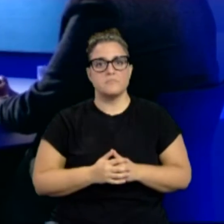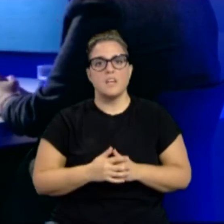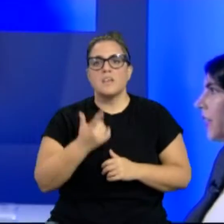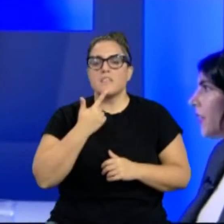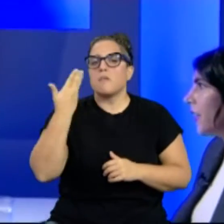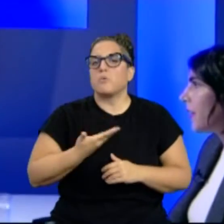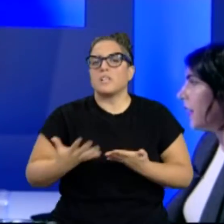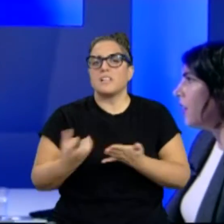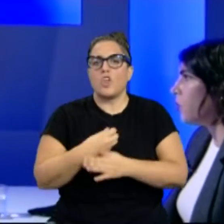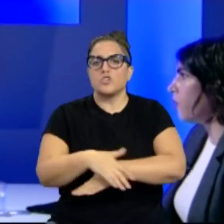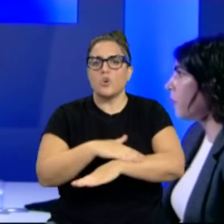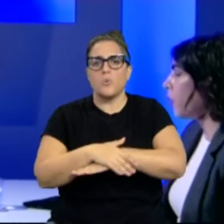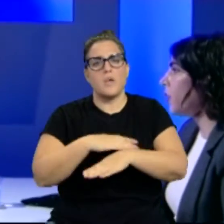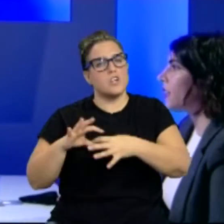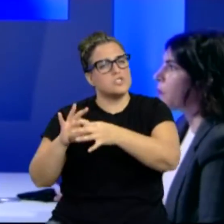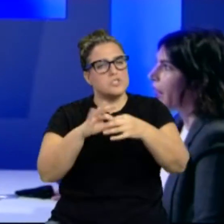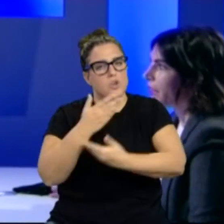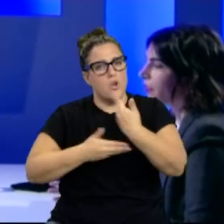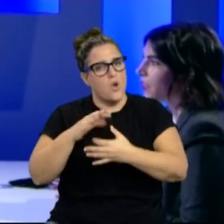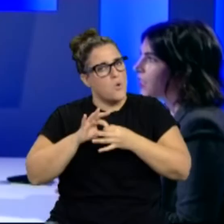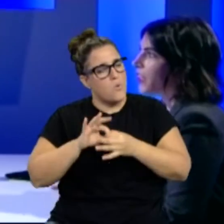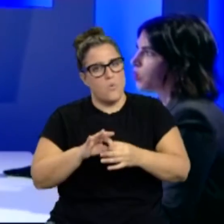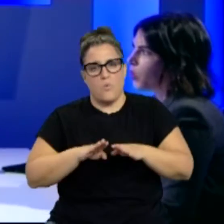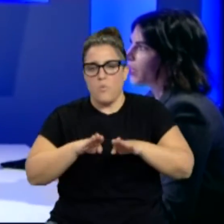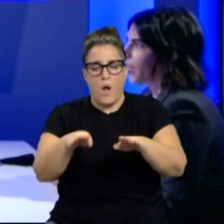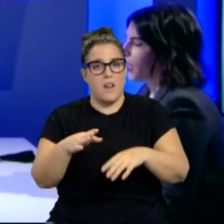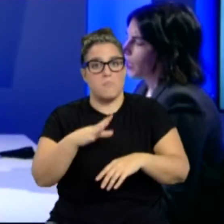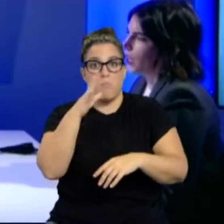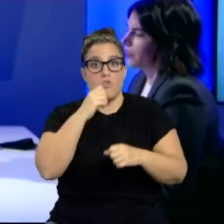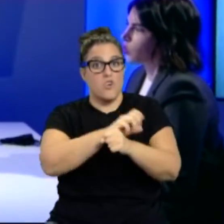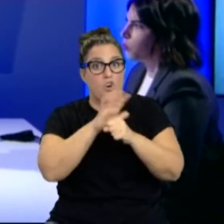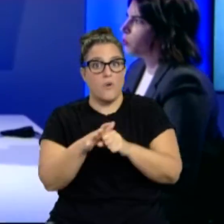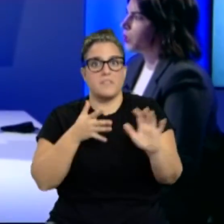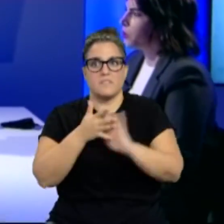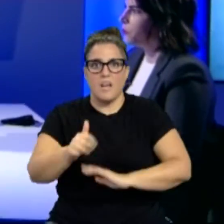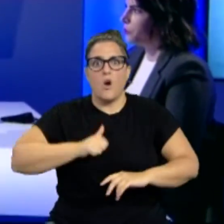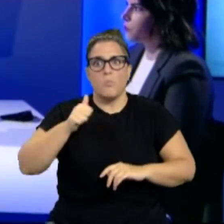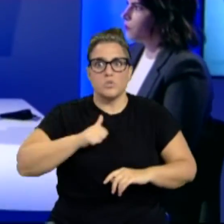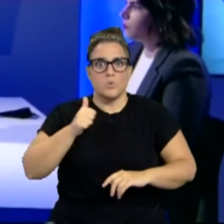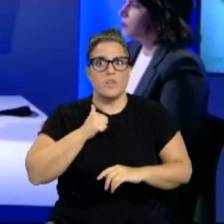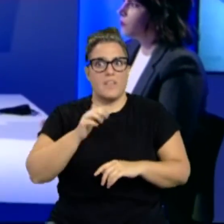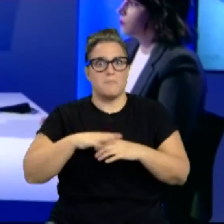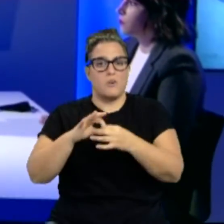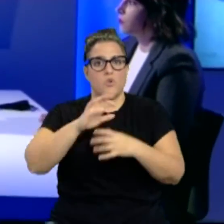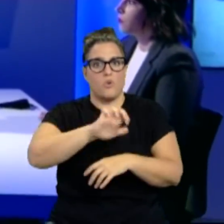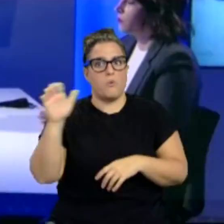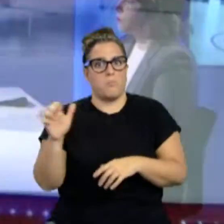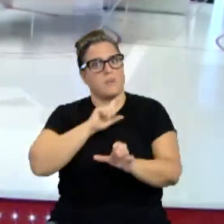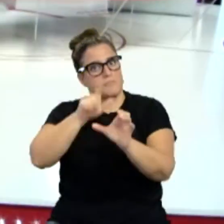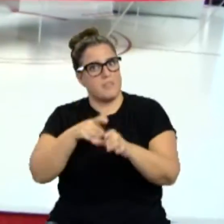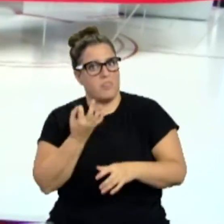gobiernos para caminar en un mismo sentido. Ante el impacto del COVID, subraya que no pueden dejar pasar las oportunidades que les brinda la Unión Europea.